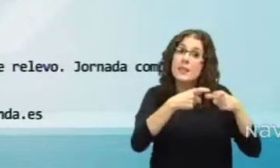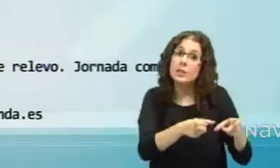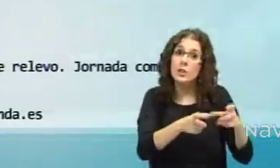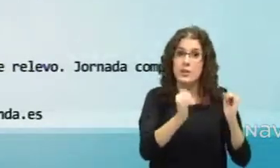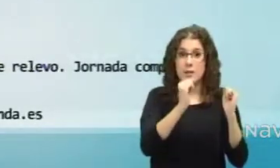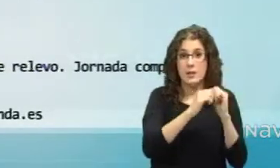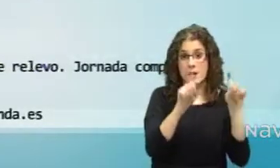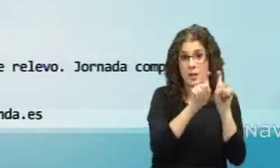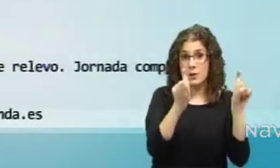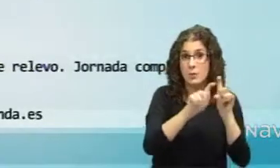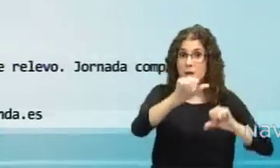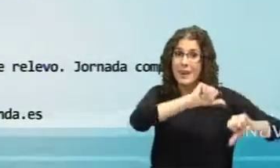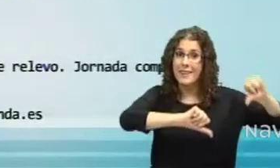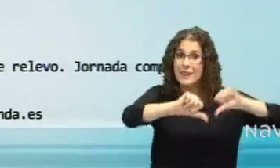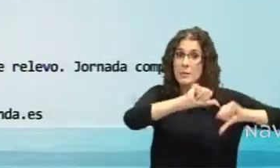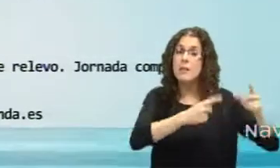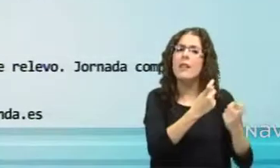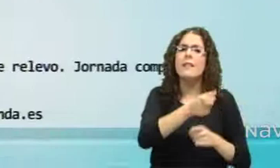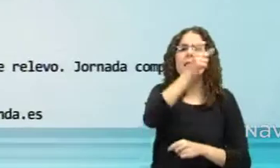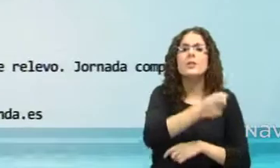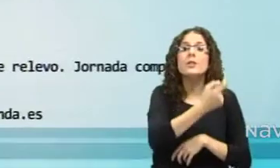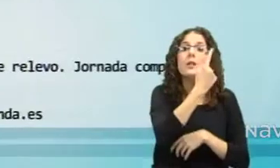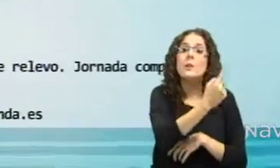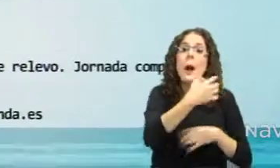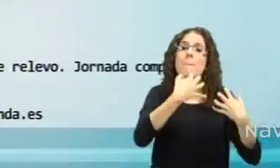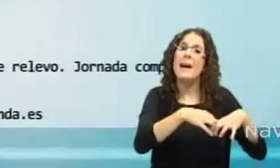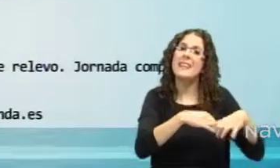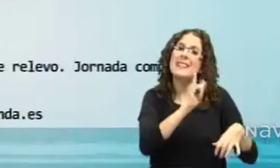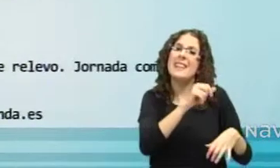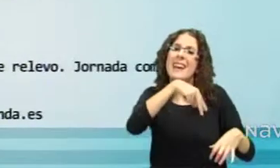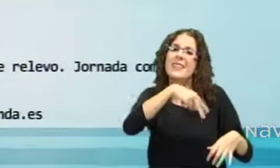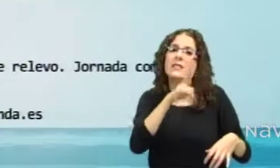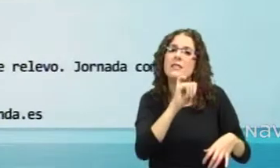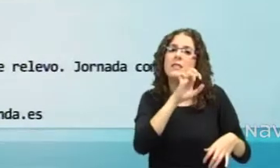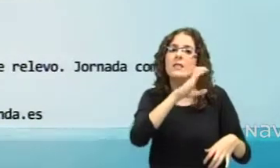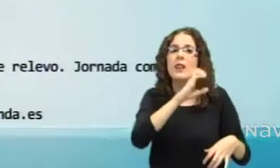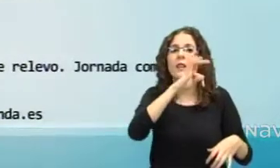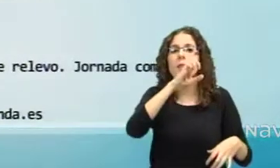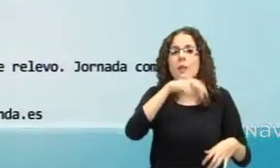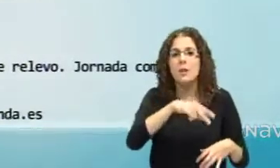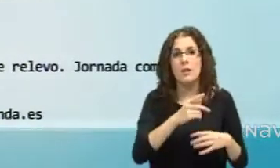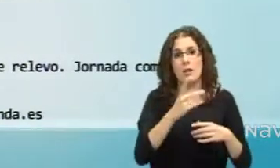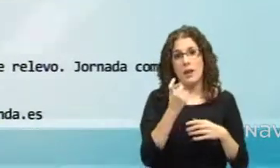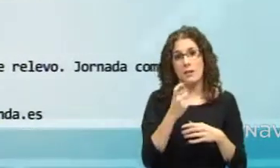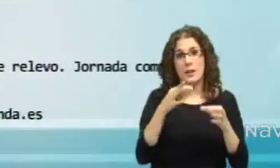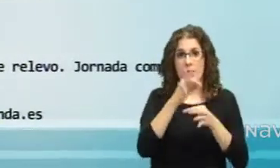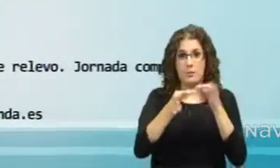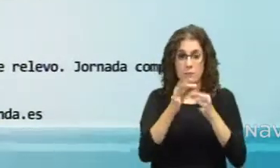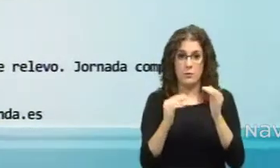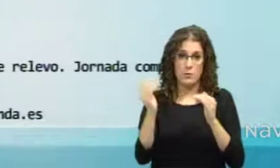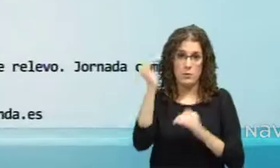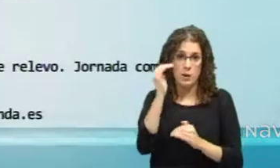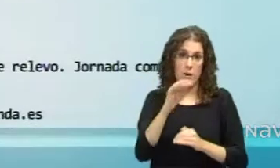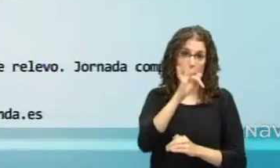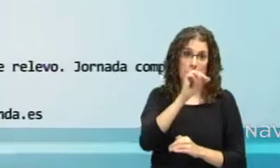necesita una persona para un puesto de maquinista de inyección, con estudios de FP2 o grado superior en fabricación mecánica o similar. La